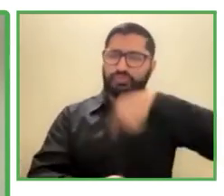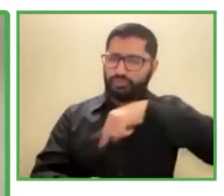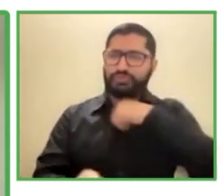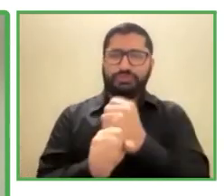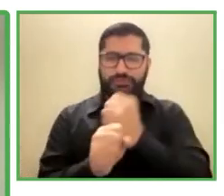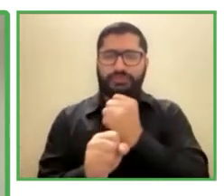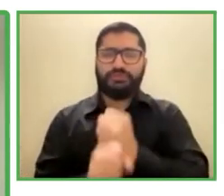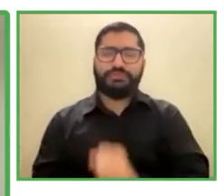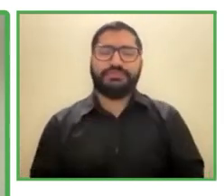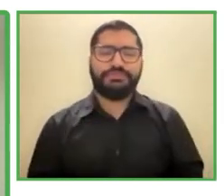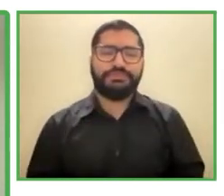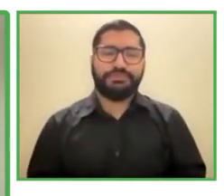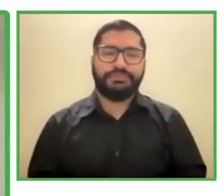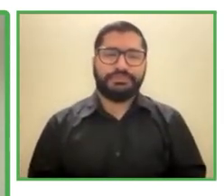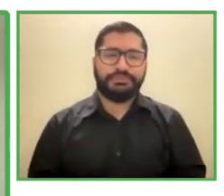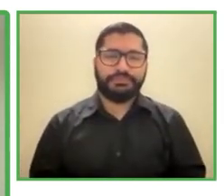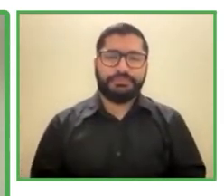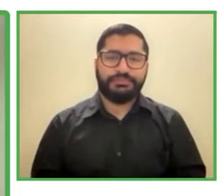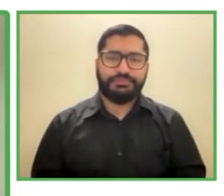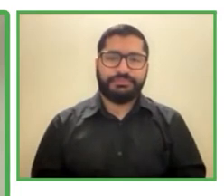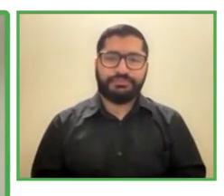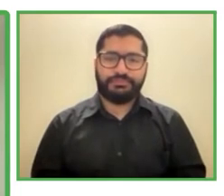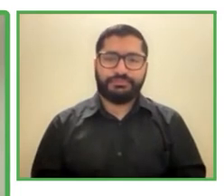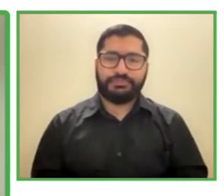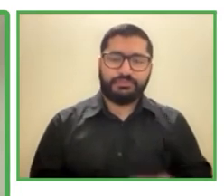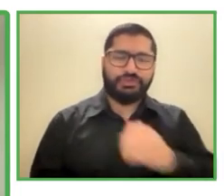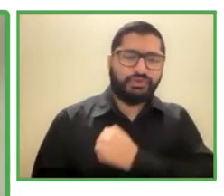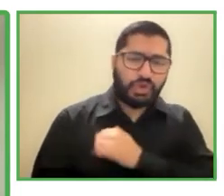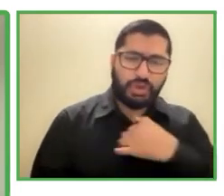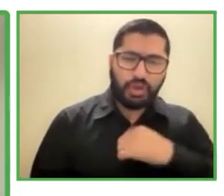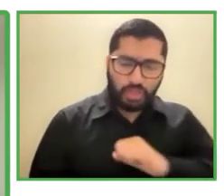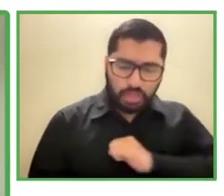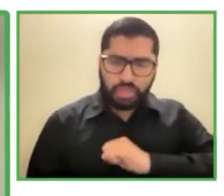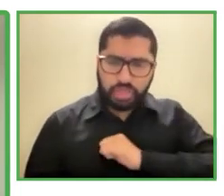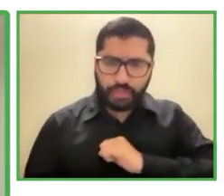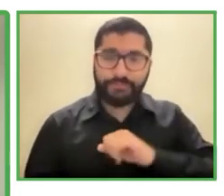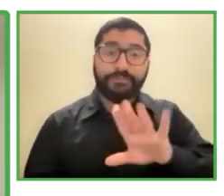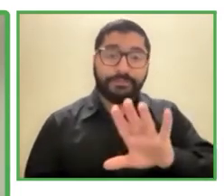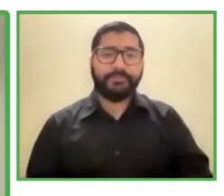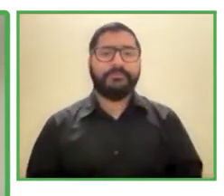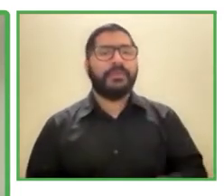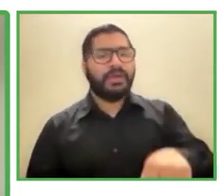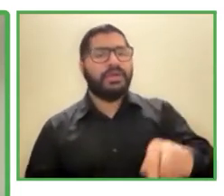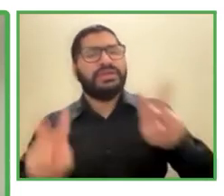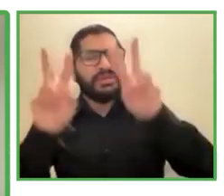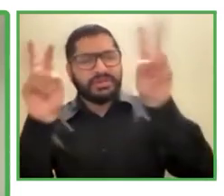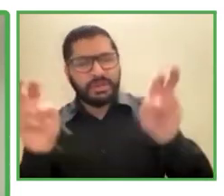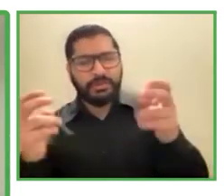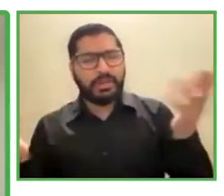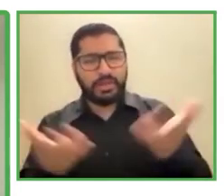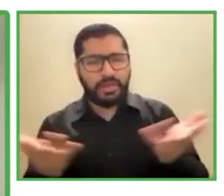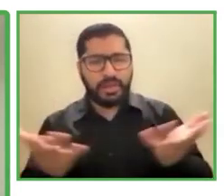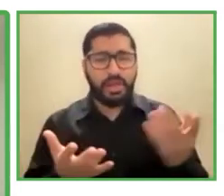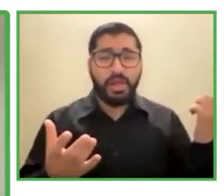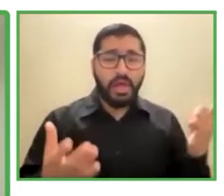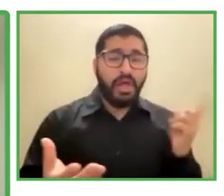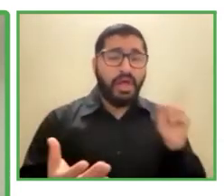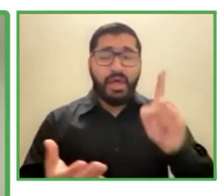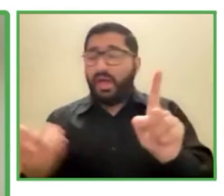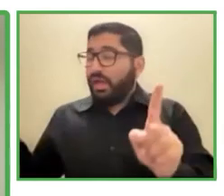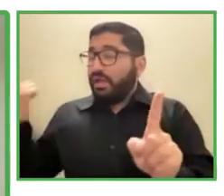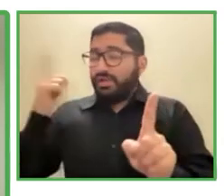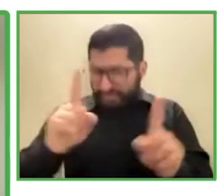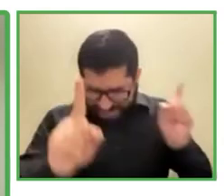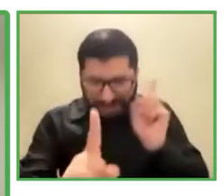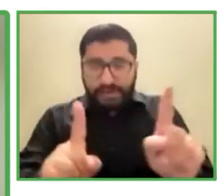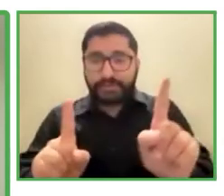escuchar la experiencia de nuestros expositores, y me gustaría partir, ¿no es cierto?,